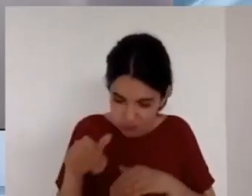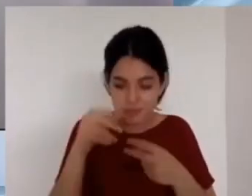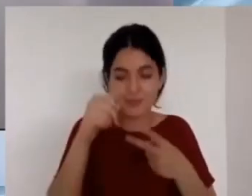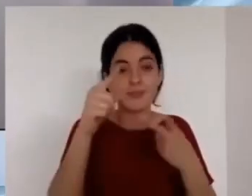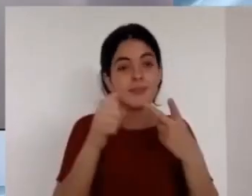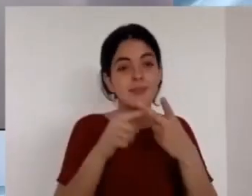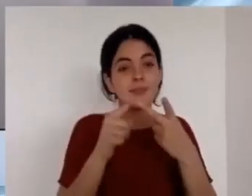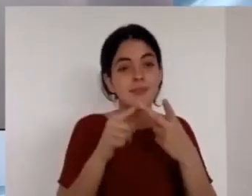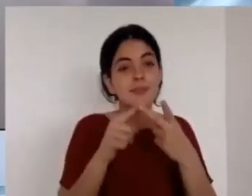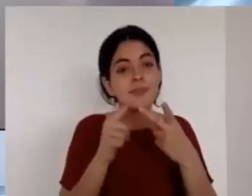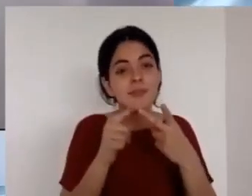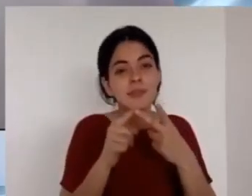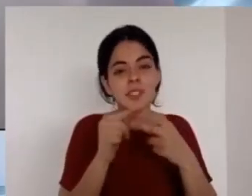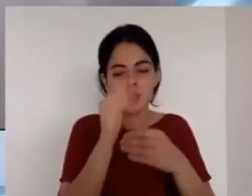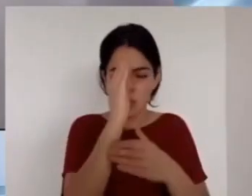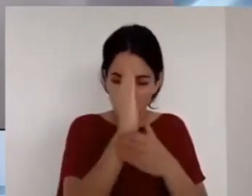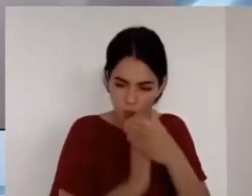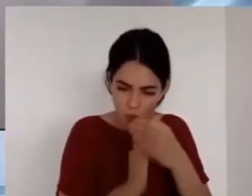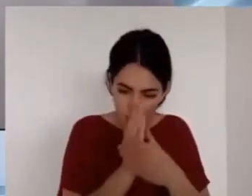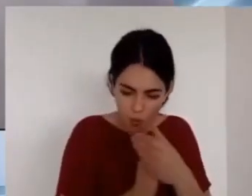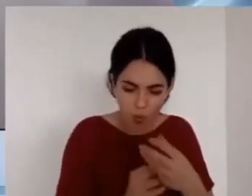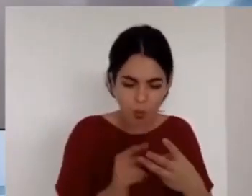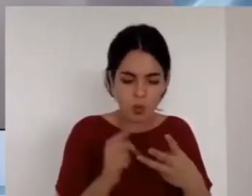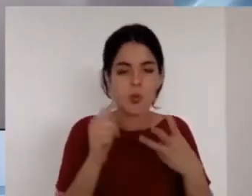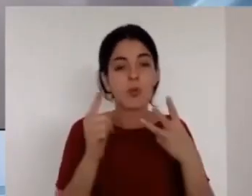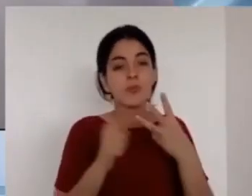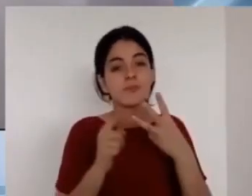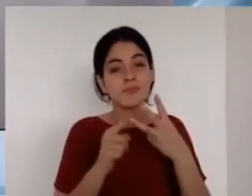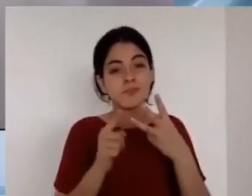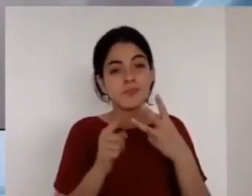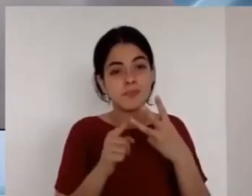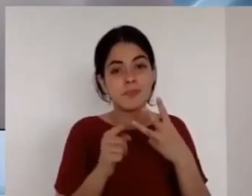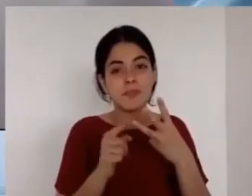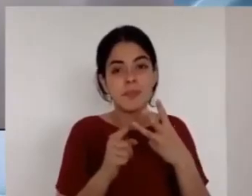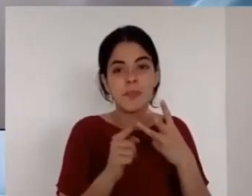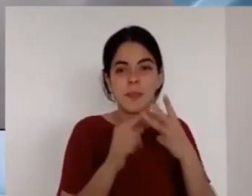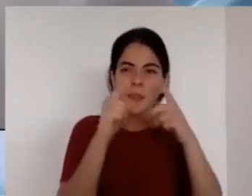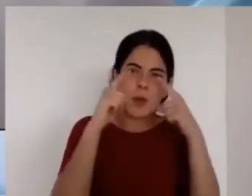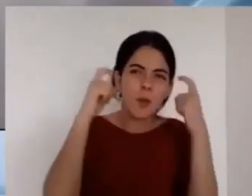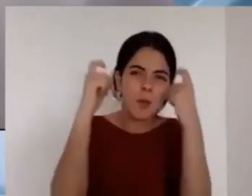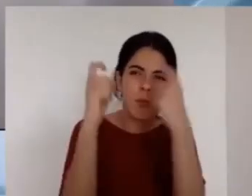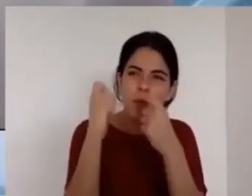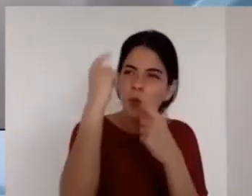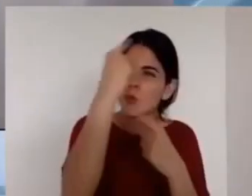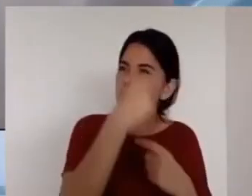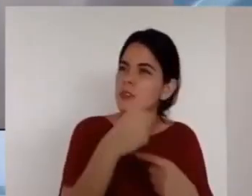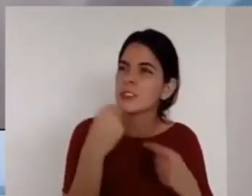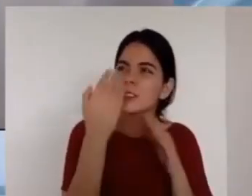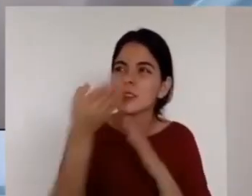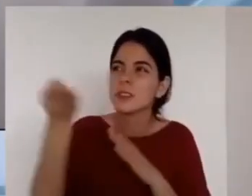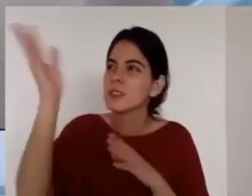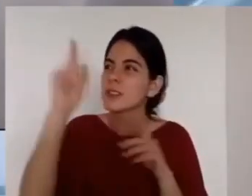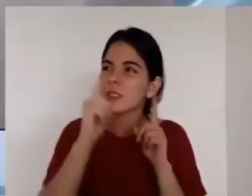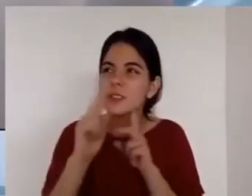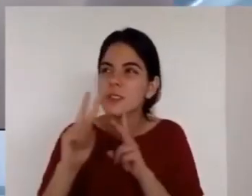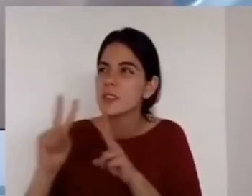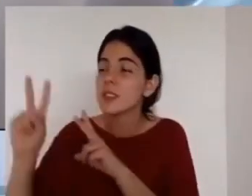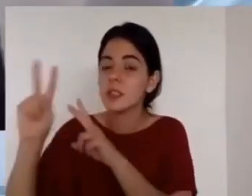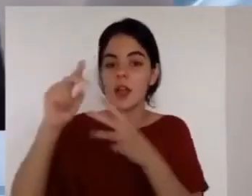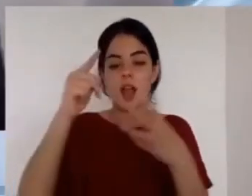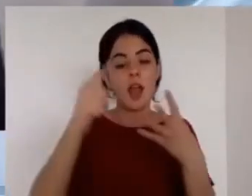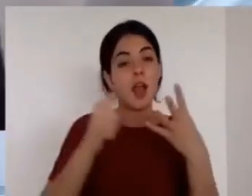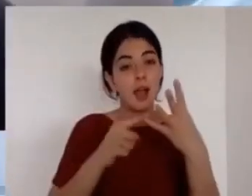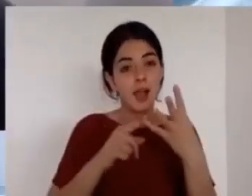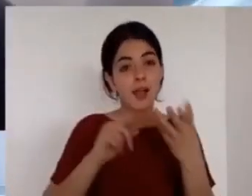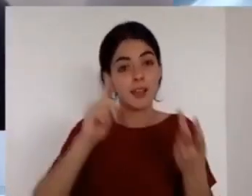rostro cuál es la cuarta conversión ahora estamos listos preparados sabe